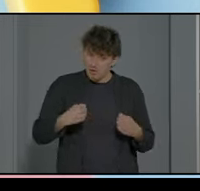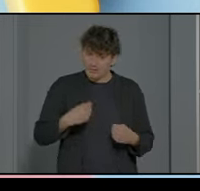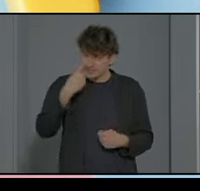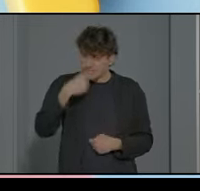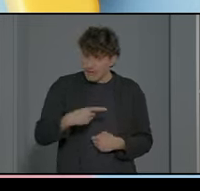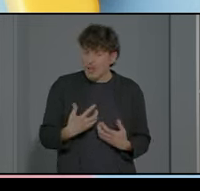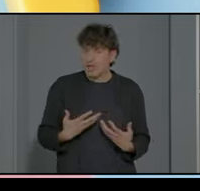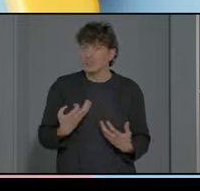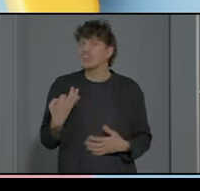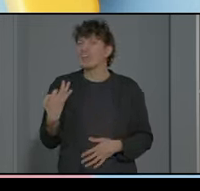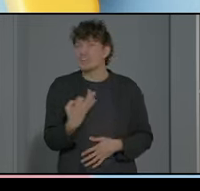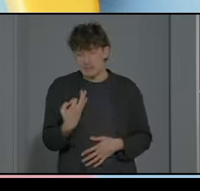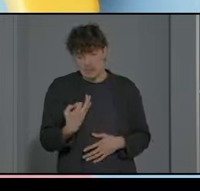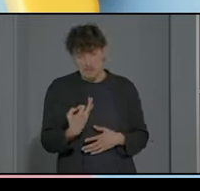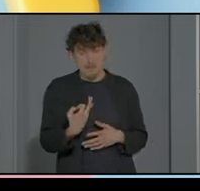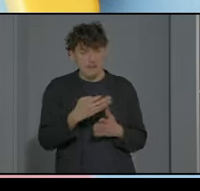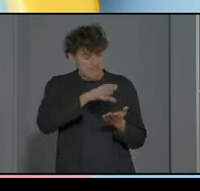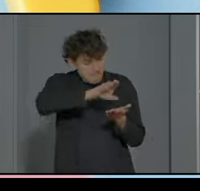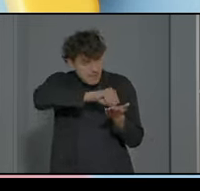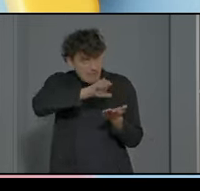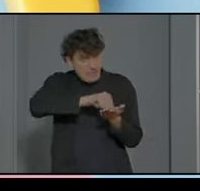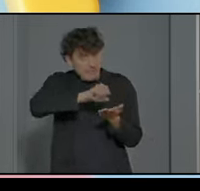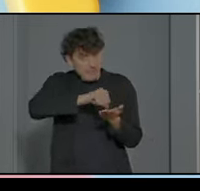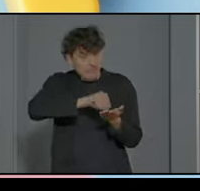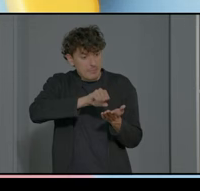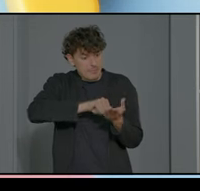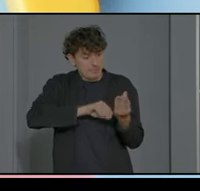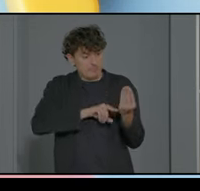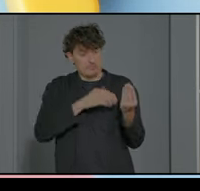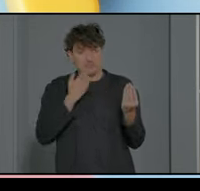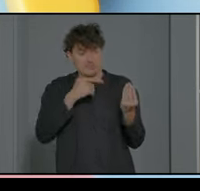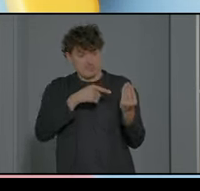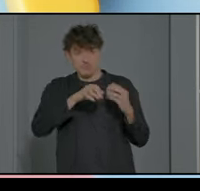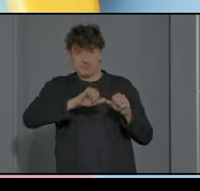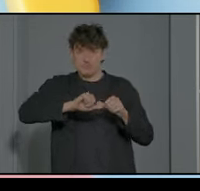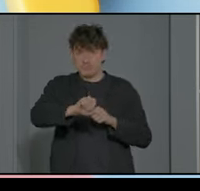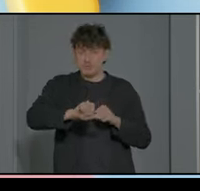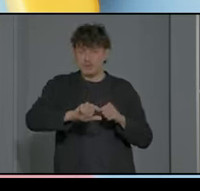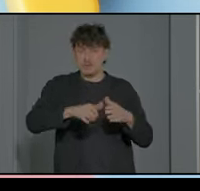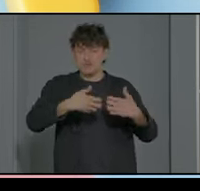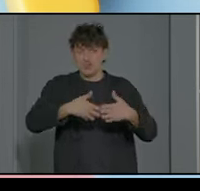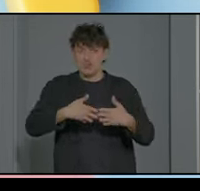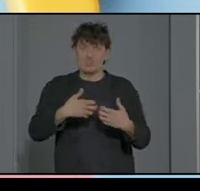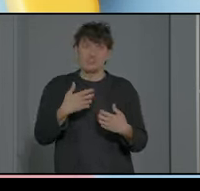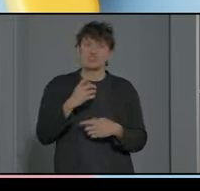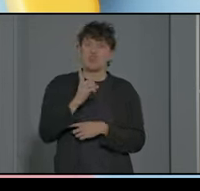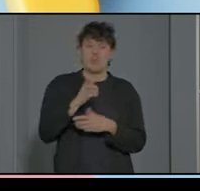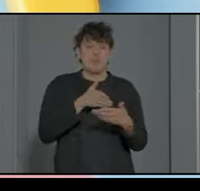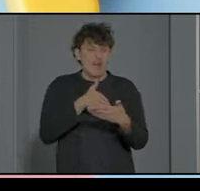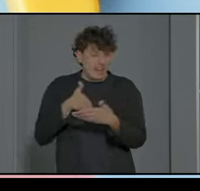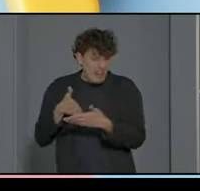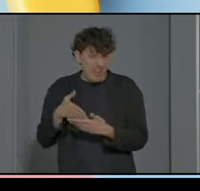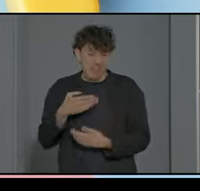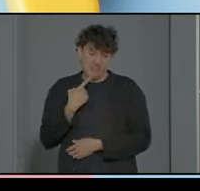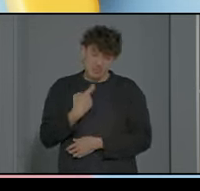donde vamos a a tirar desde donde vamos a arrancar y no tanto de las dificultades que ya sabemos que